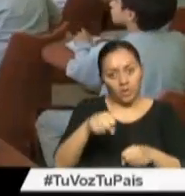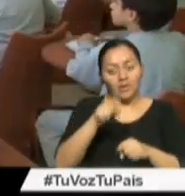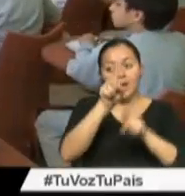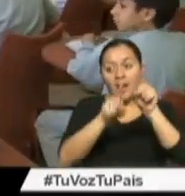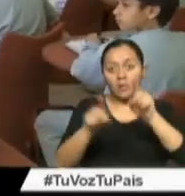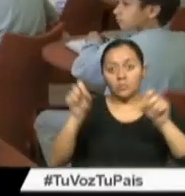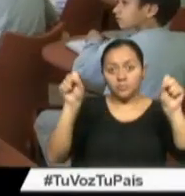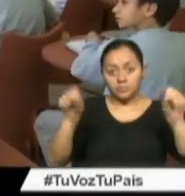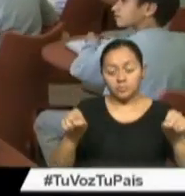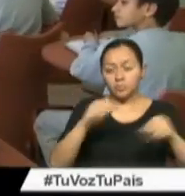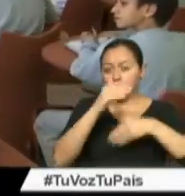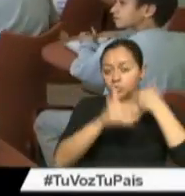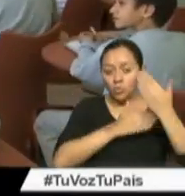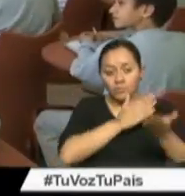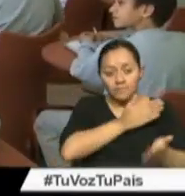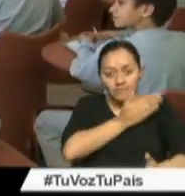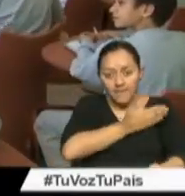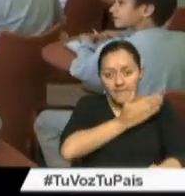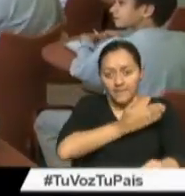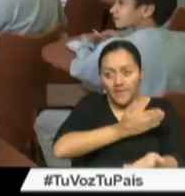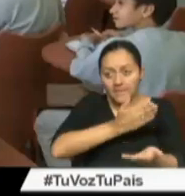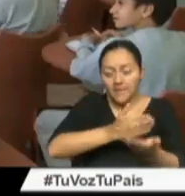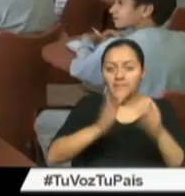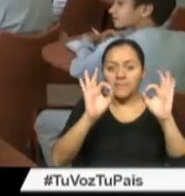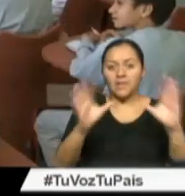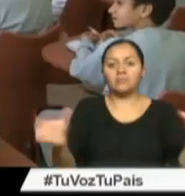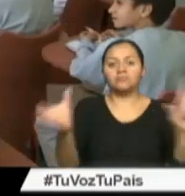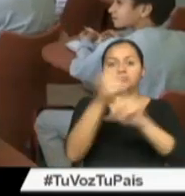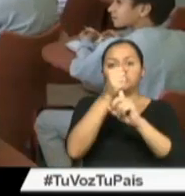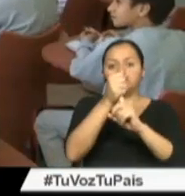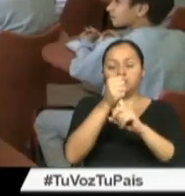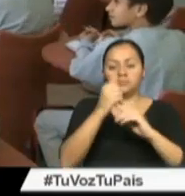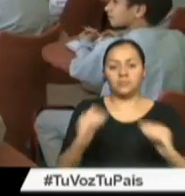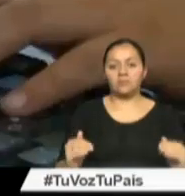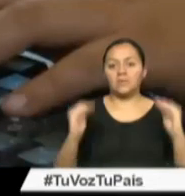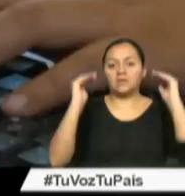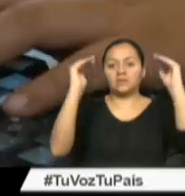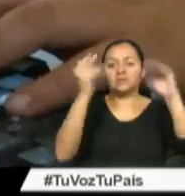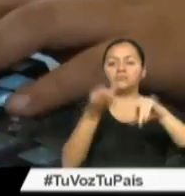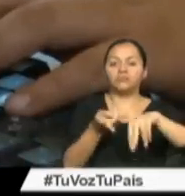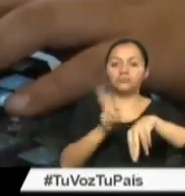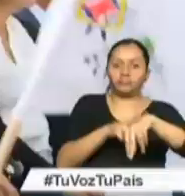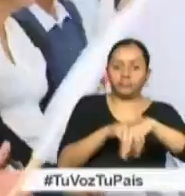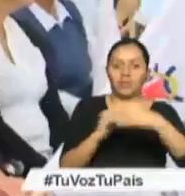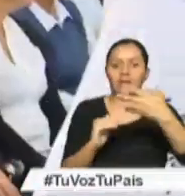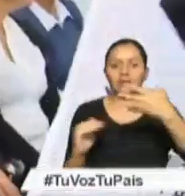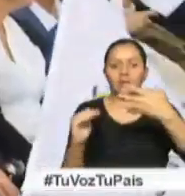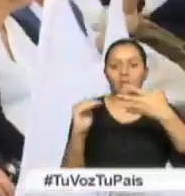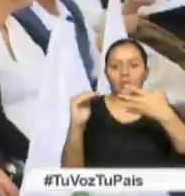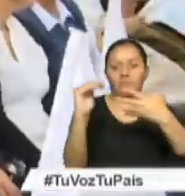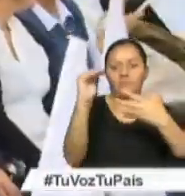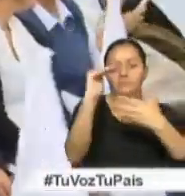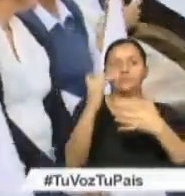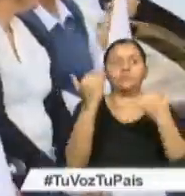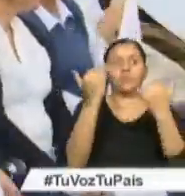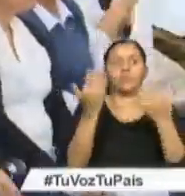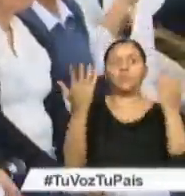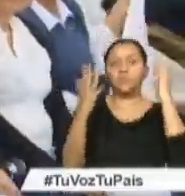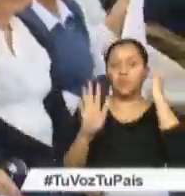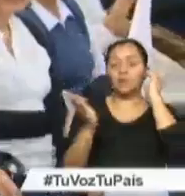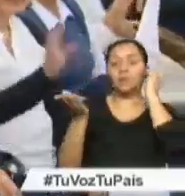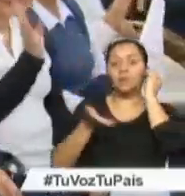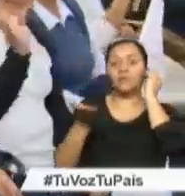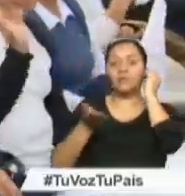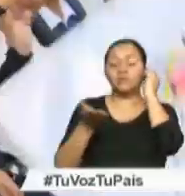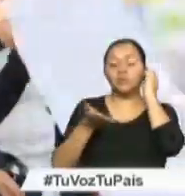aquellos que han cumplido con los requisitos respectivos En este proceso de recategorización también están considerados los